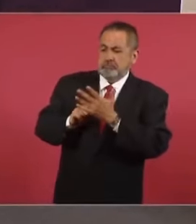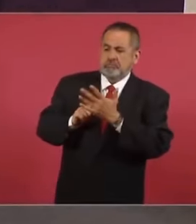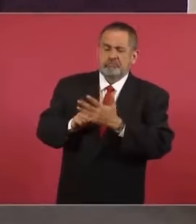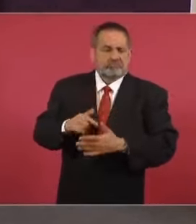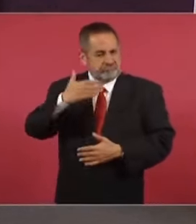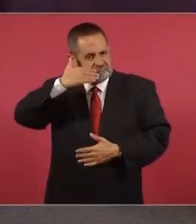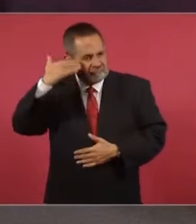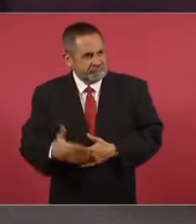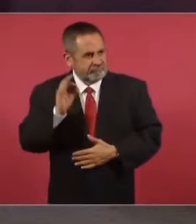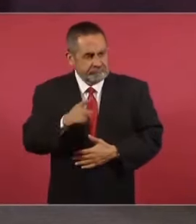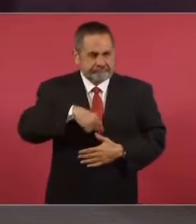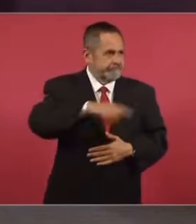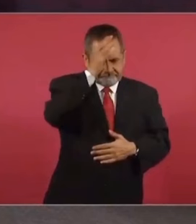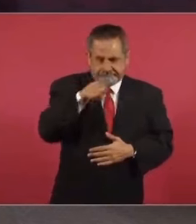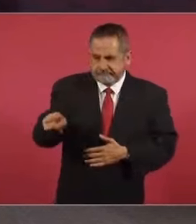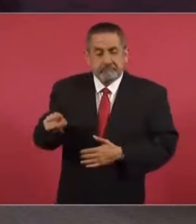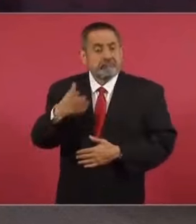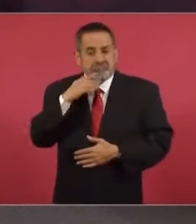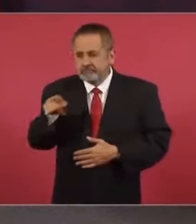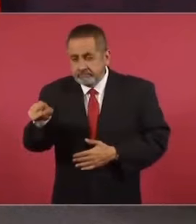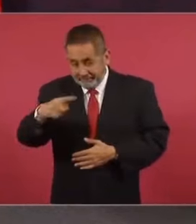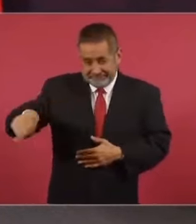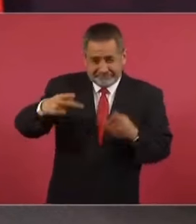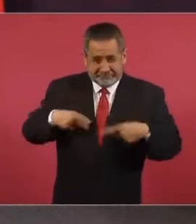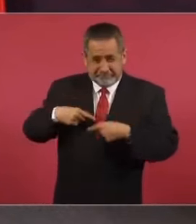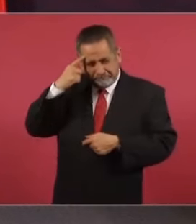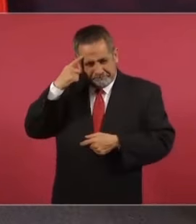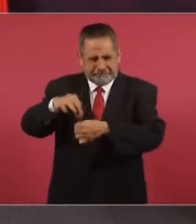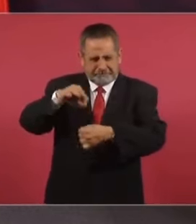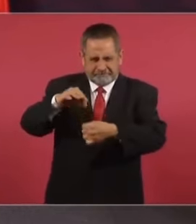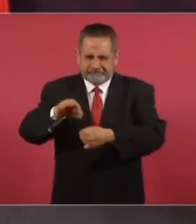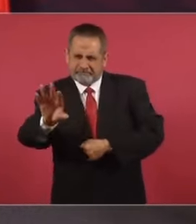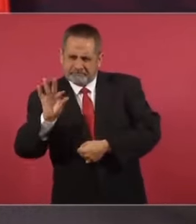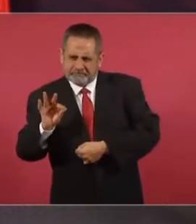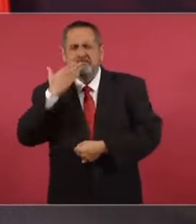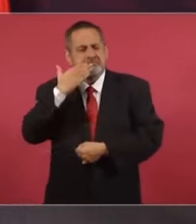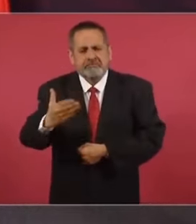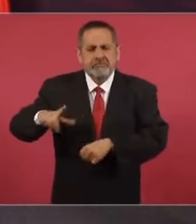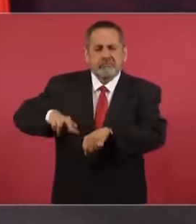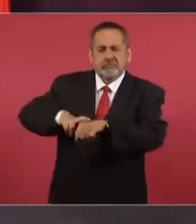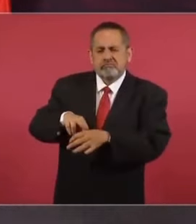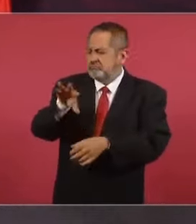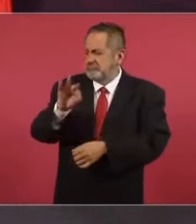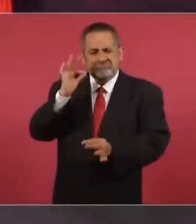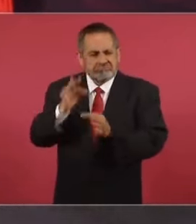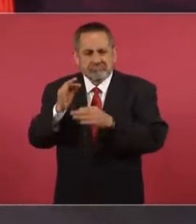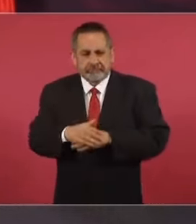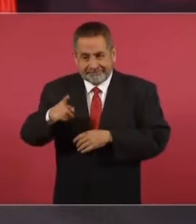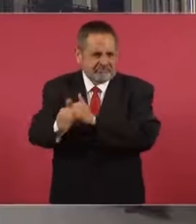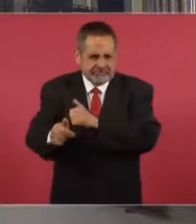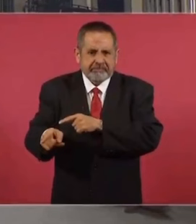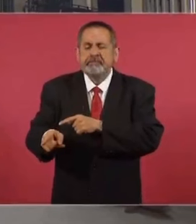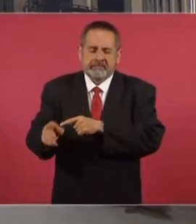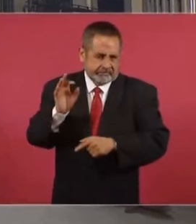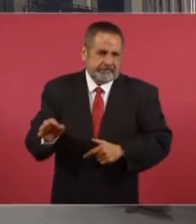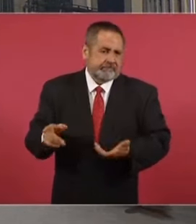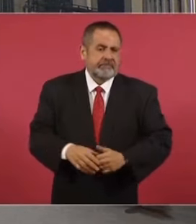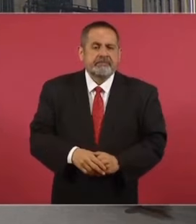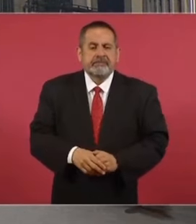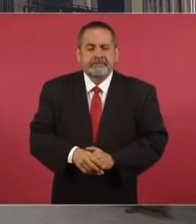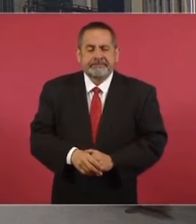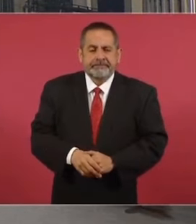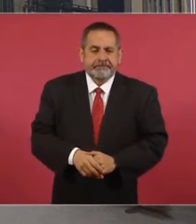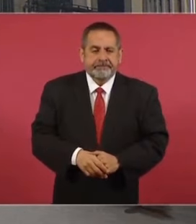ejemplo a todos los mexicanos porque eligió muy bien a su autoridad, al gobernador, en circunstancias difíciles. Entonces,